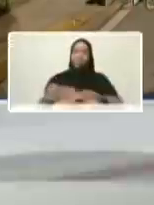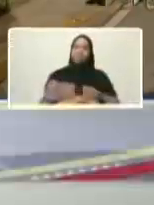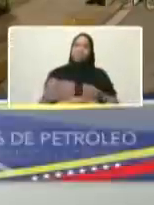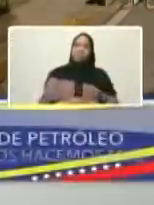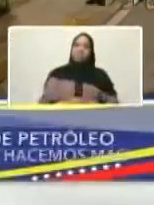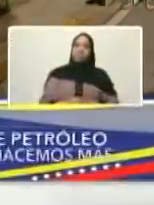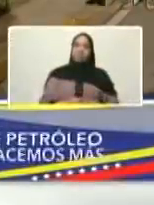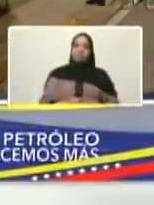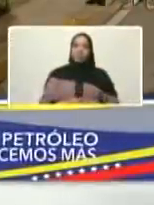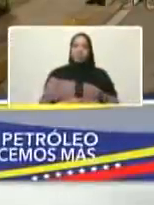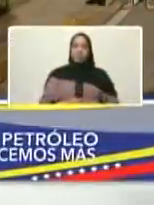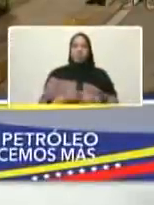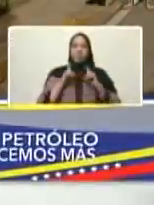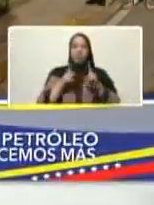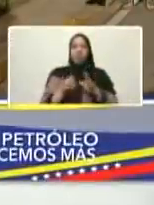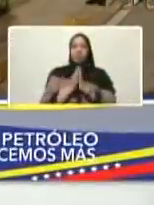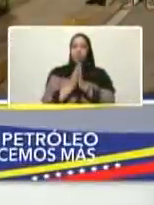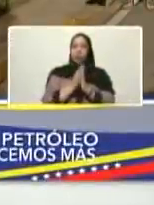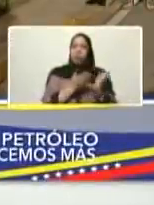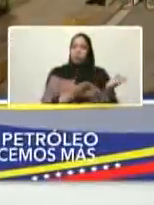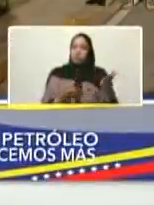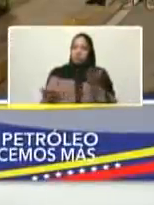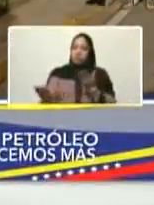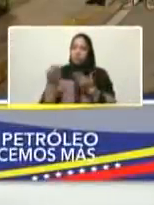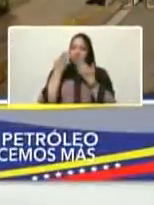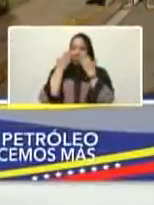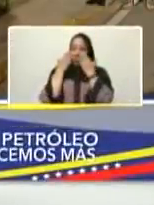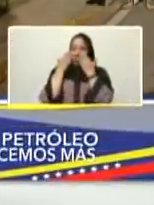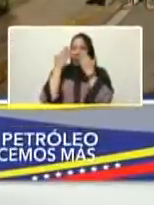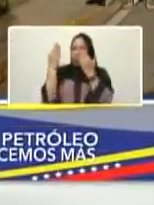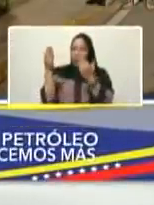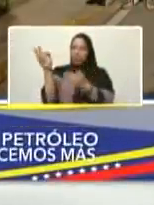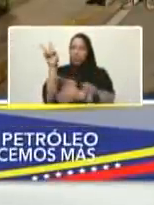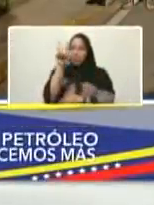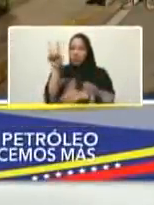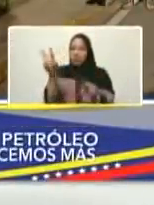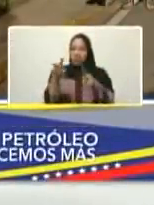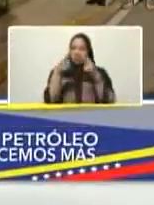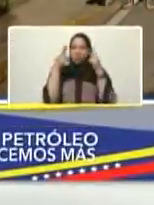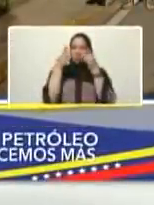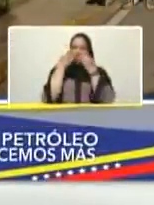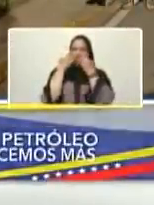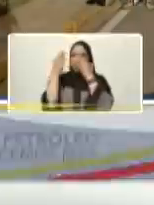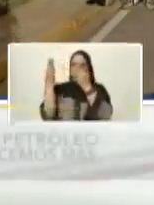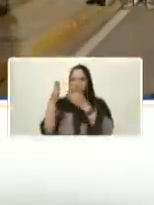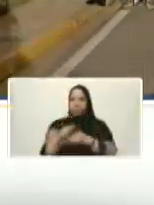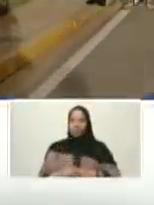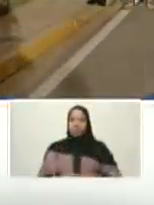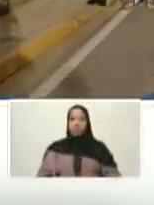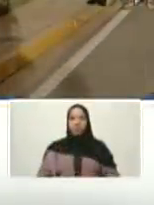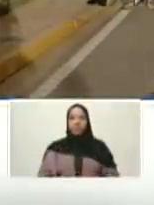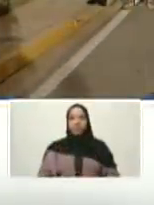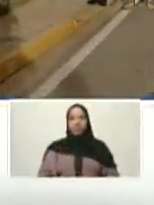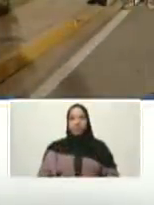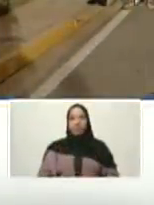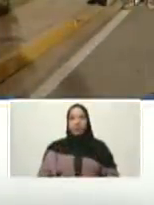vamos a entregar la vivienda vamos a mostrarle a Venezuela Luis José Luisa María